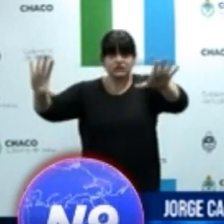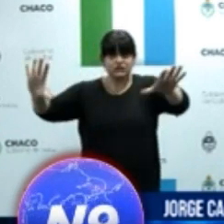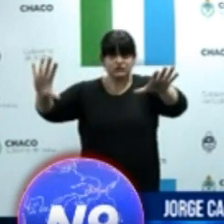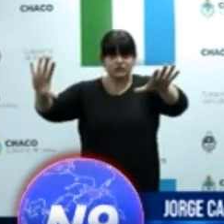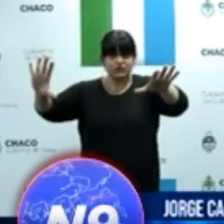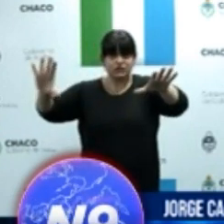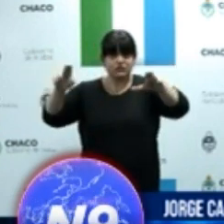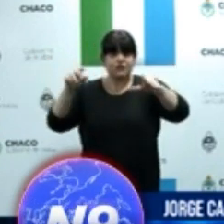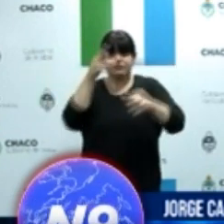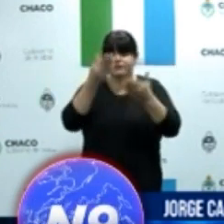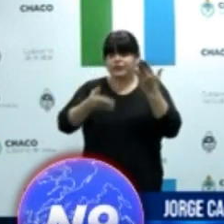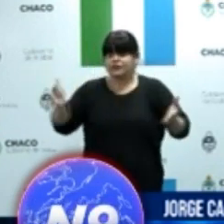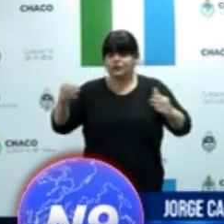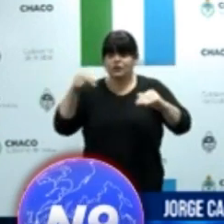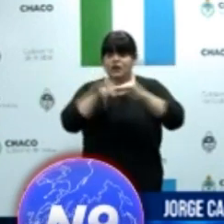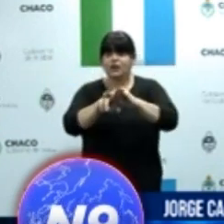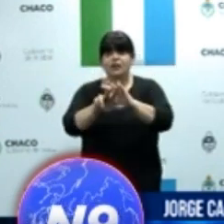oxígeno.